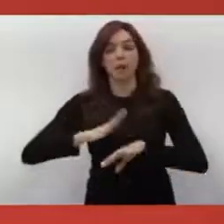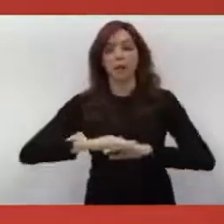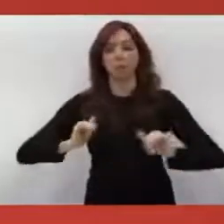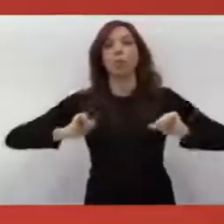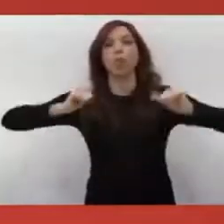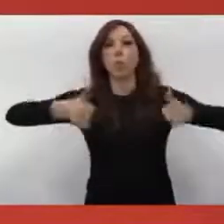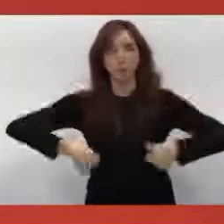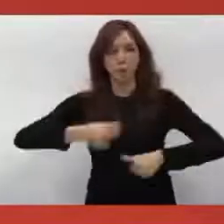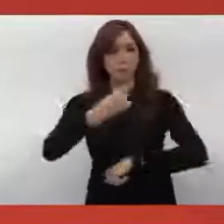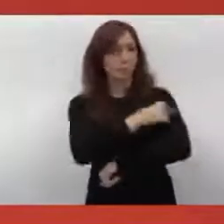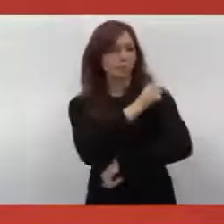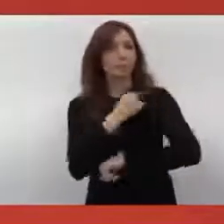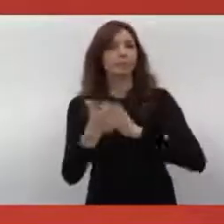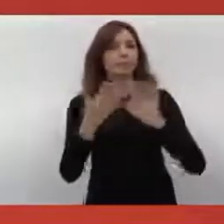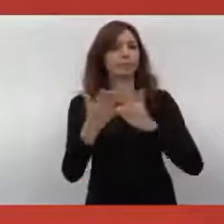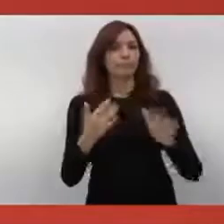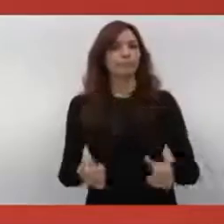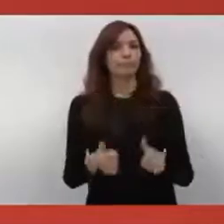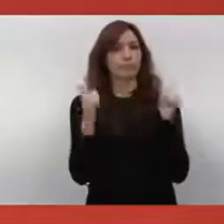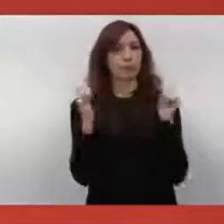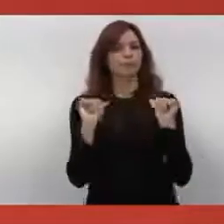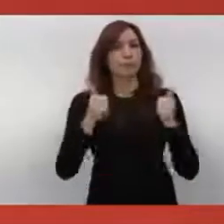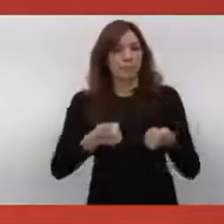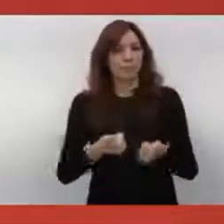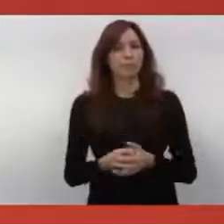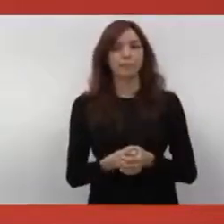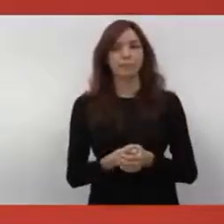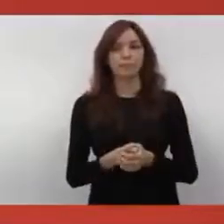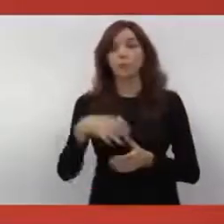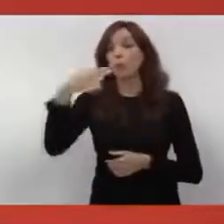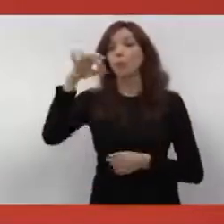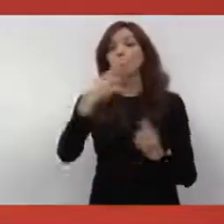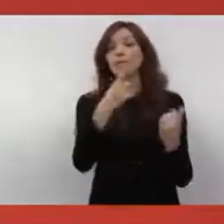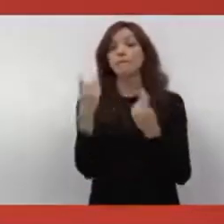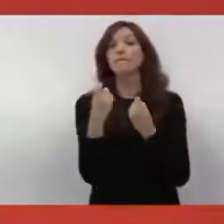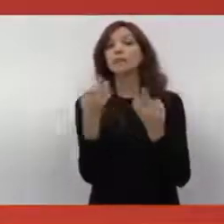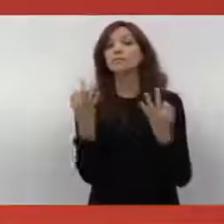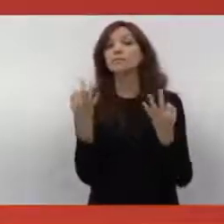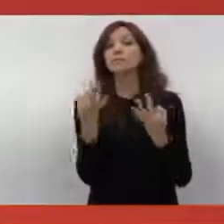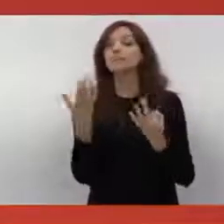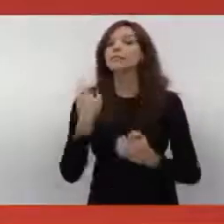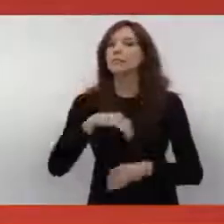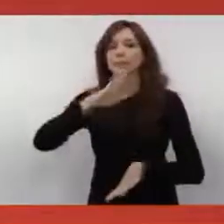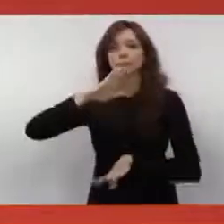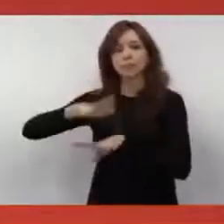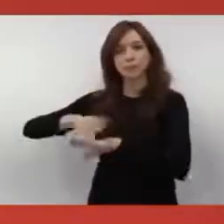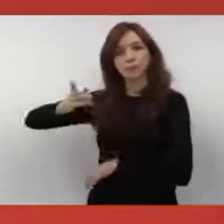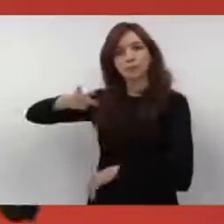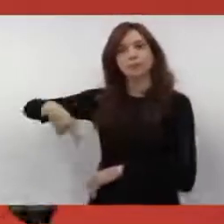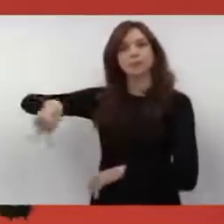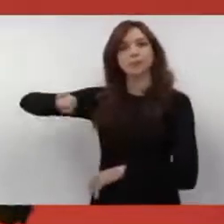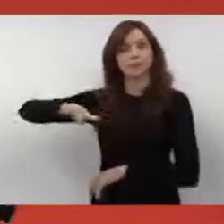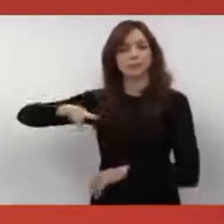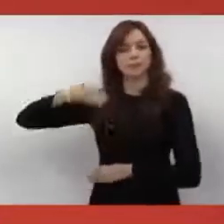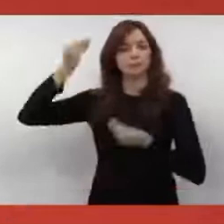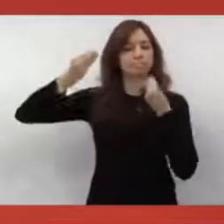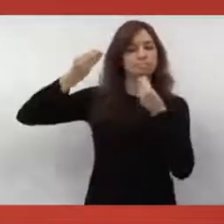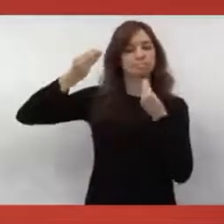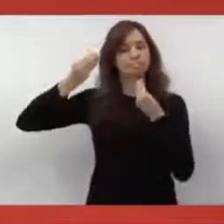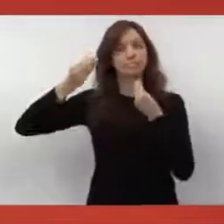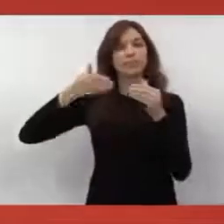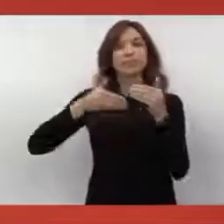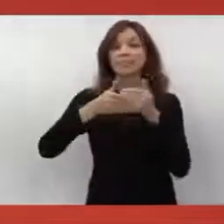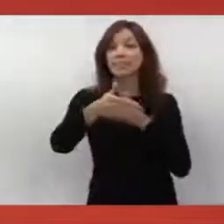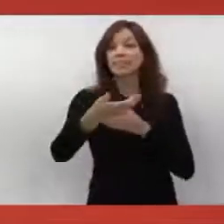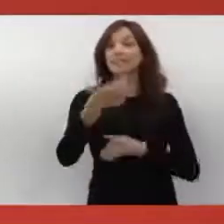aumentar ese ritmo de vacunación. Por tanto, lo único que necesitamos es que se cumplan los pronósticos que dicen que a